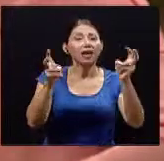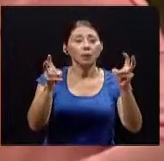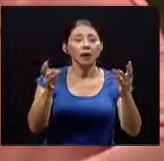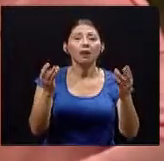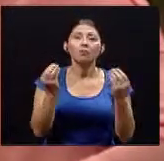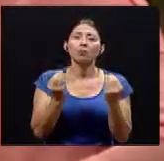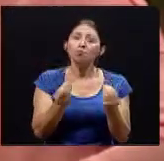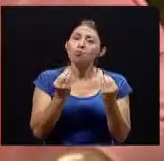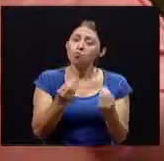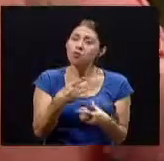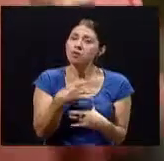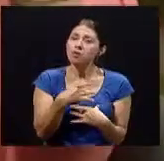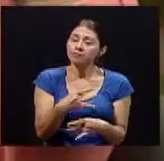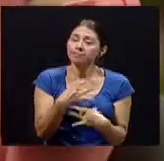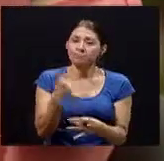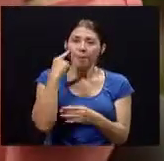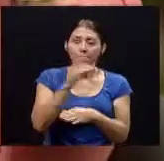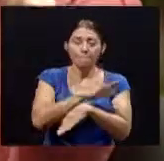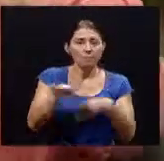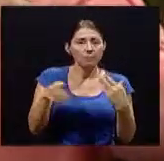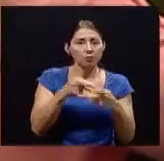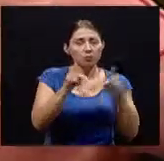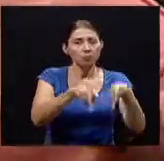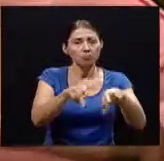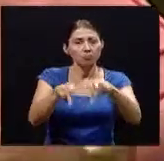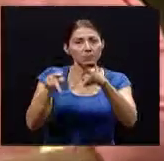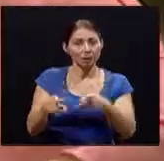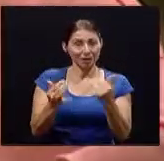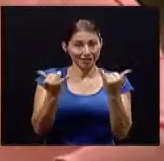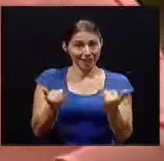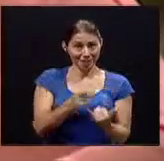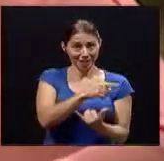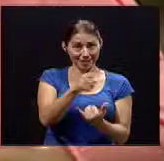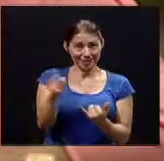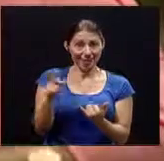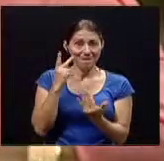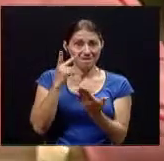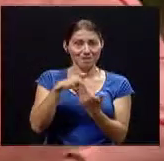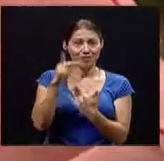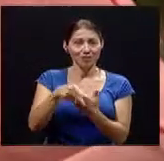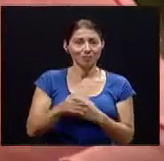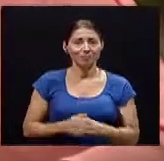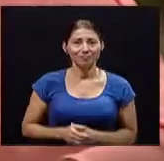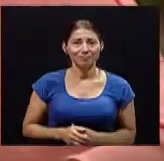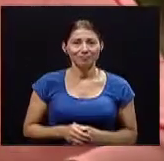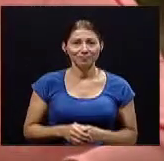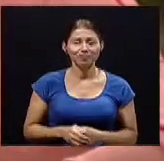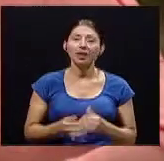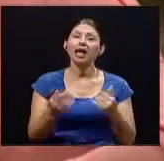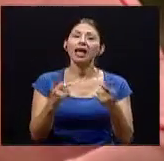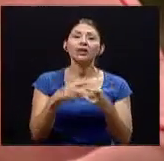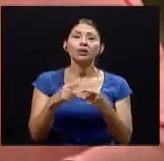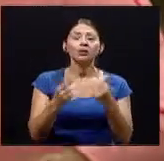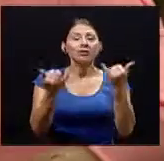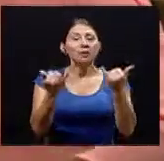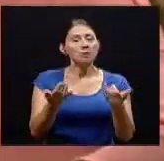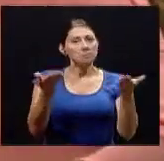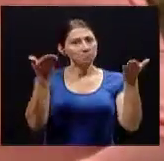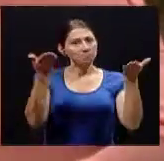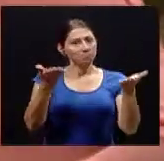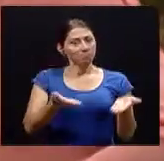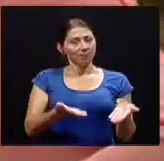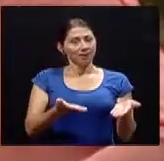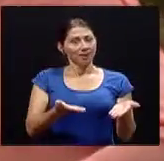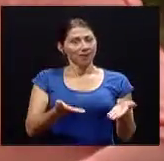será de mucho interés para todas las personas que en este momento nos están viendo Pasemos